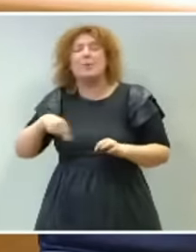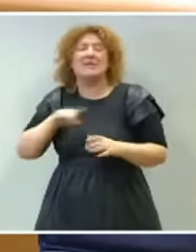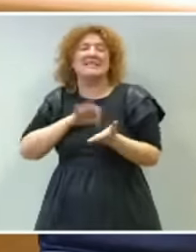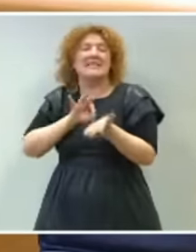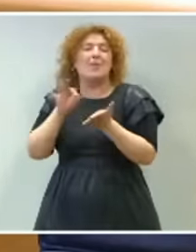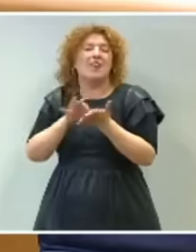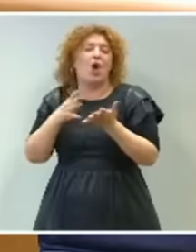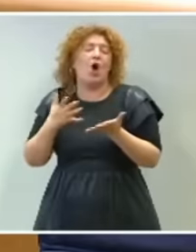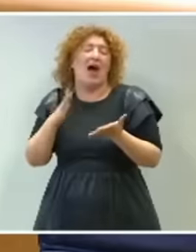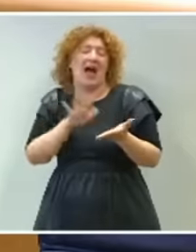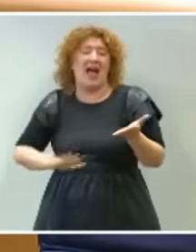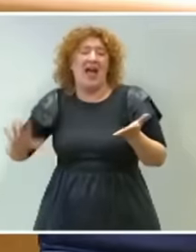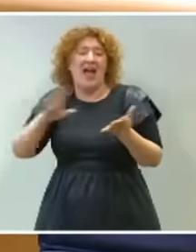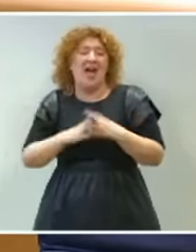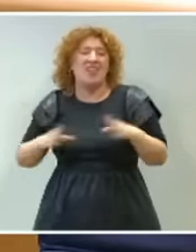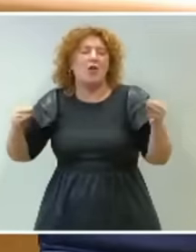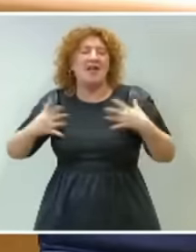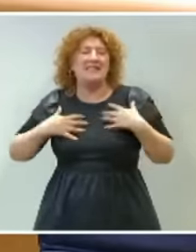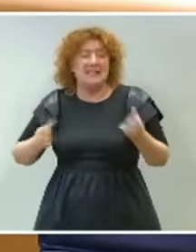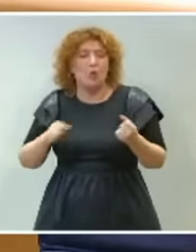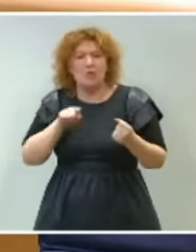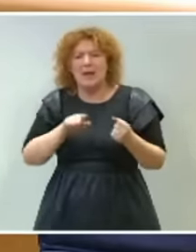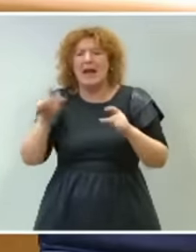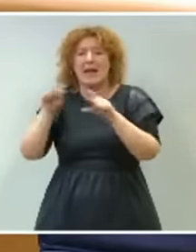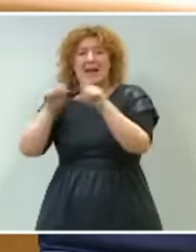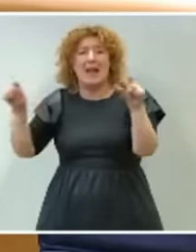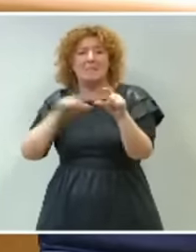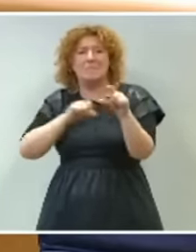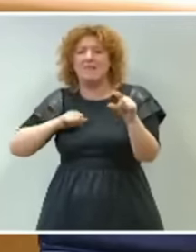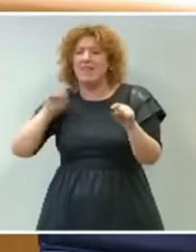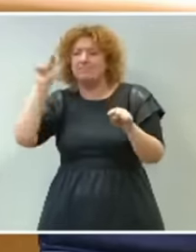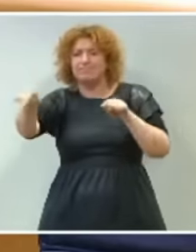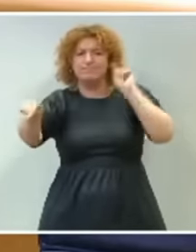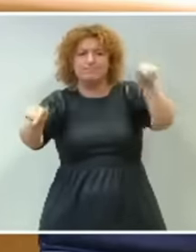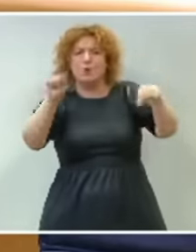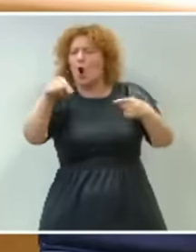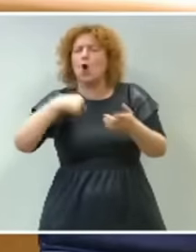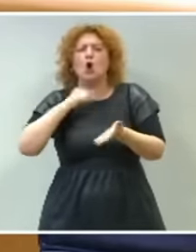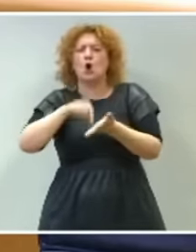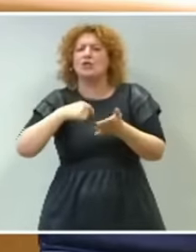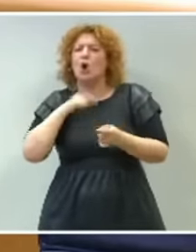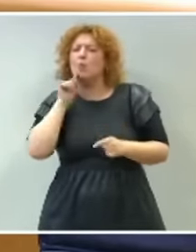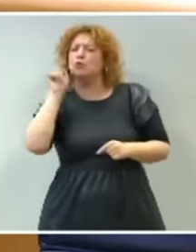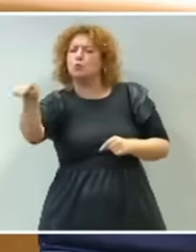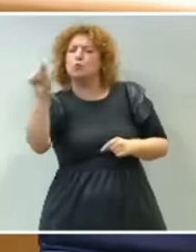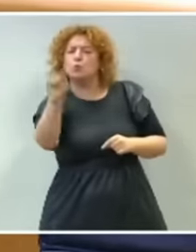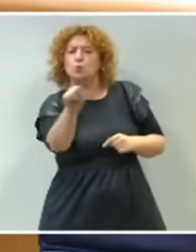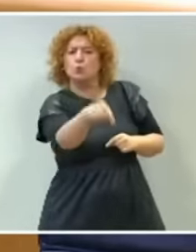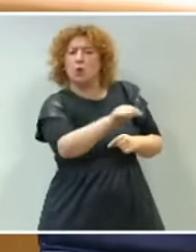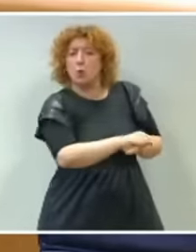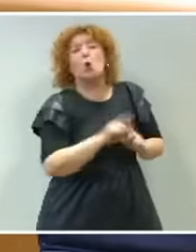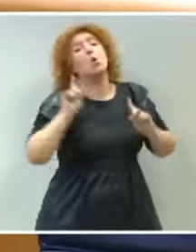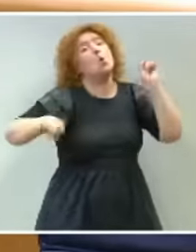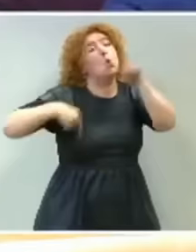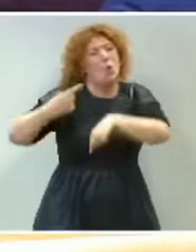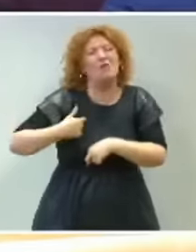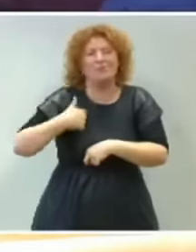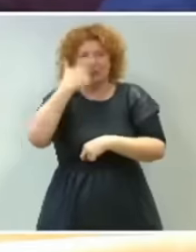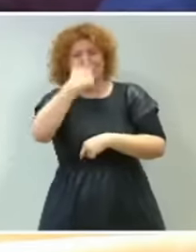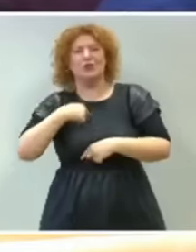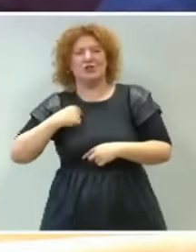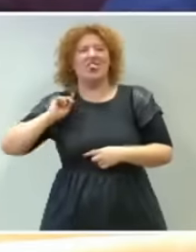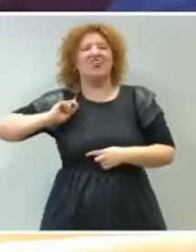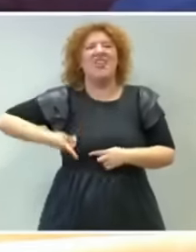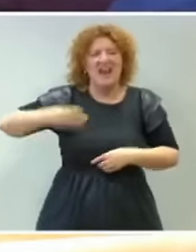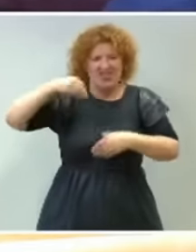contrató a dedo a clínicas privadas y, posteriormente, quiso, se promulgó para ser